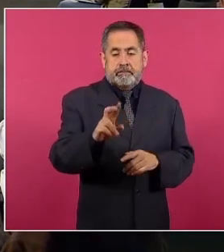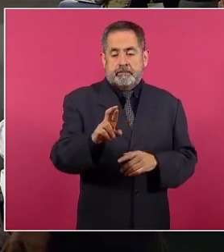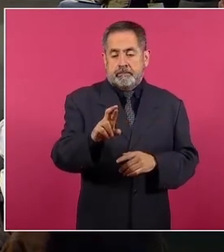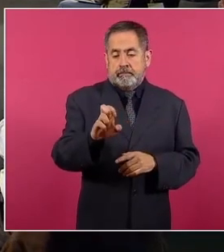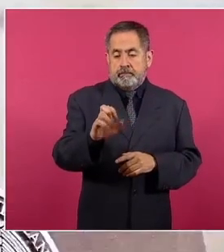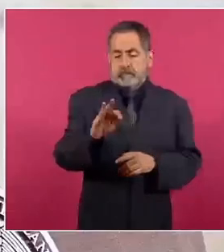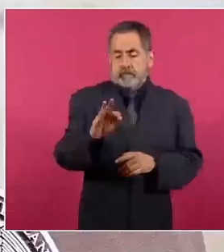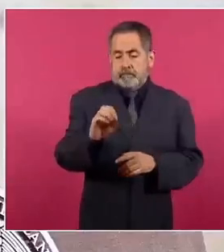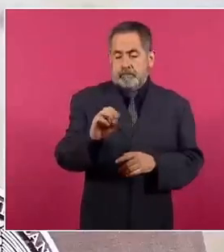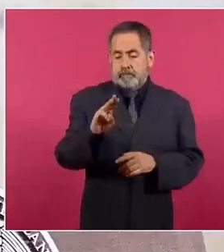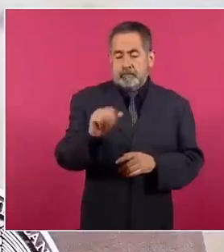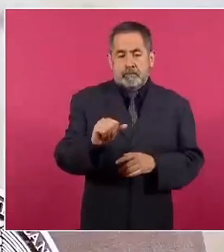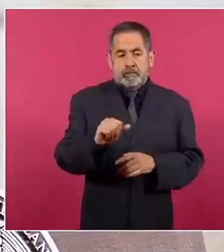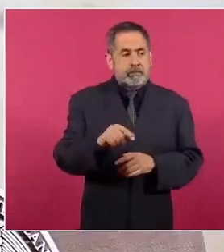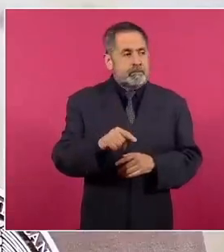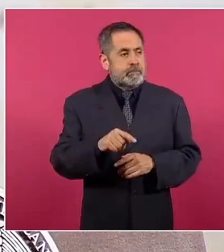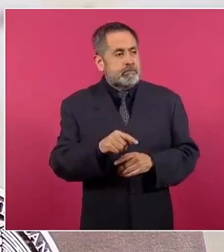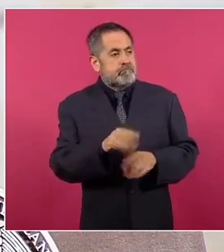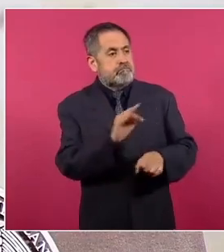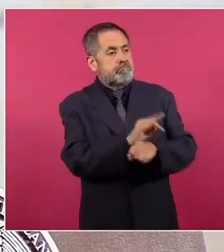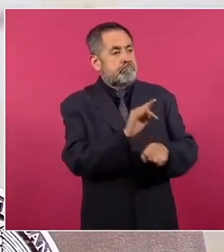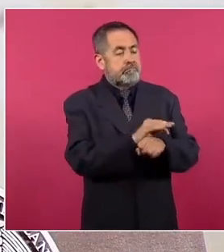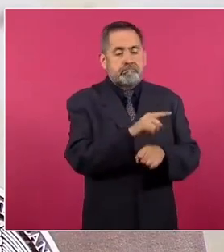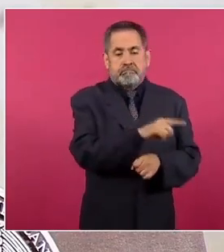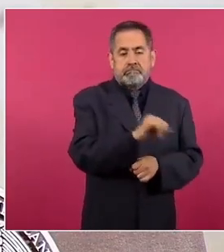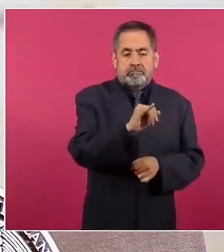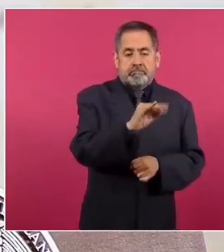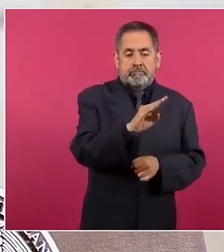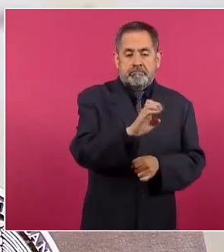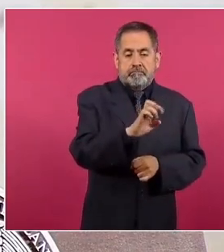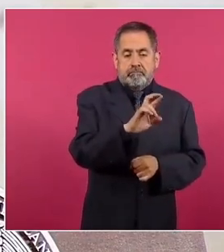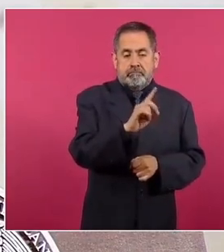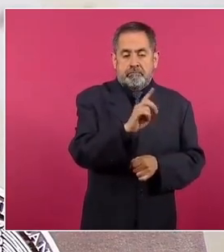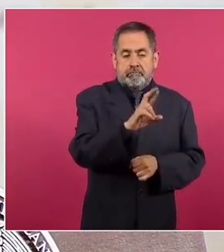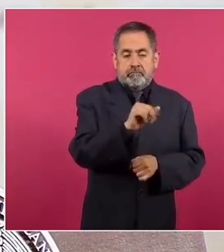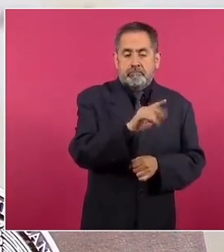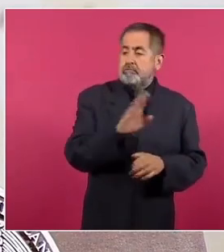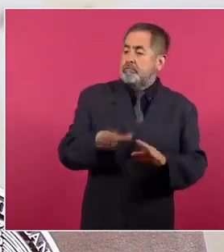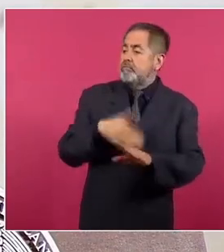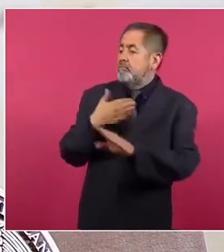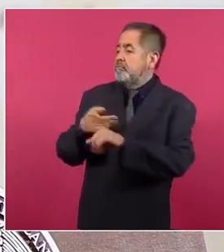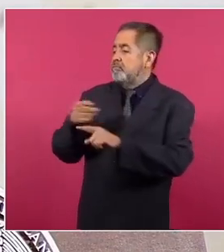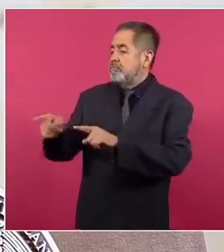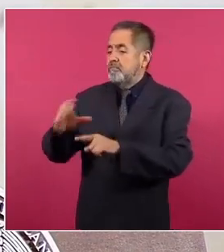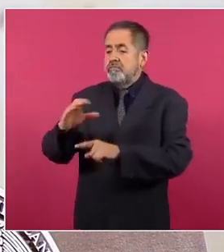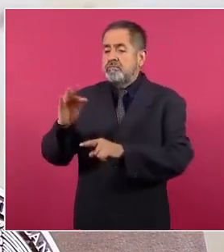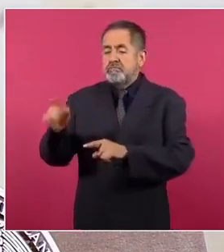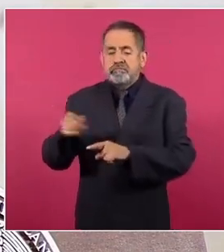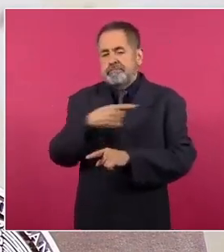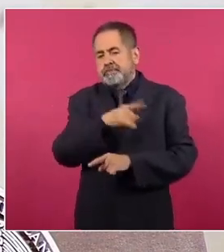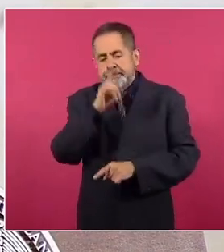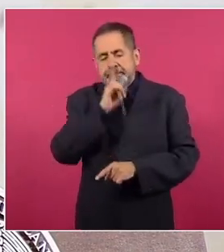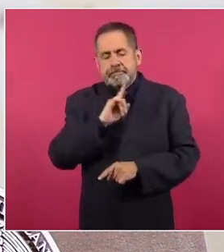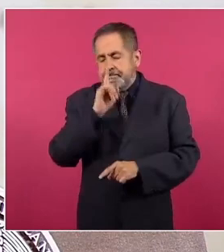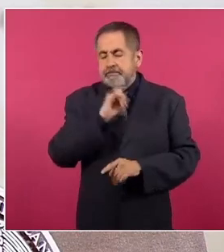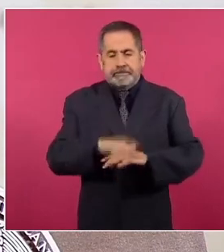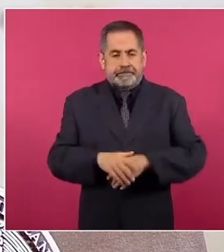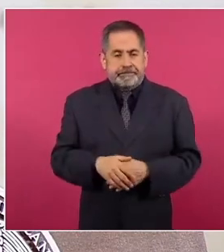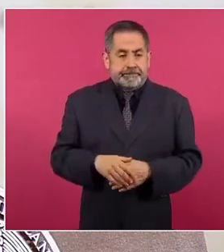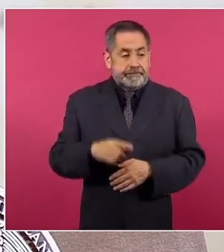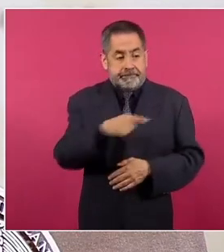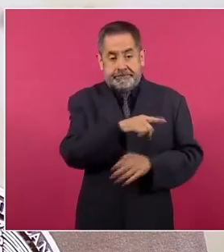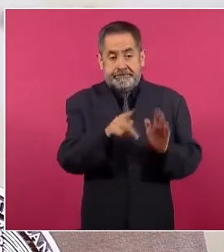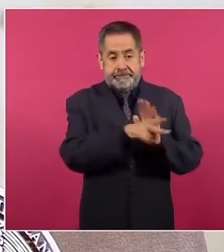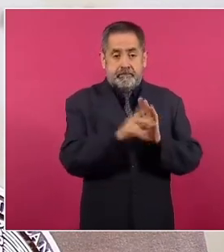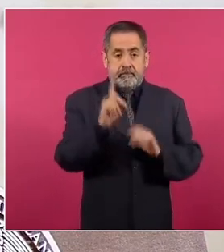Iberdrola y sataniza a la Comisión Federal de Electricidad con mentiras. El 1 de septiembre,